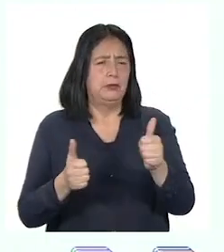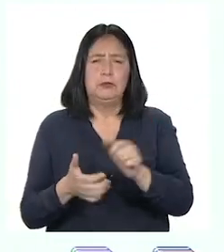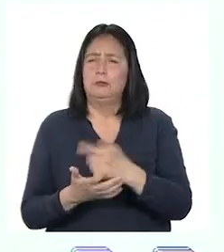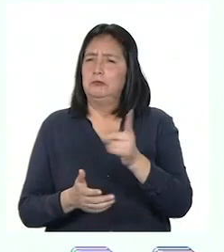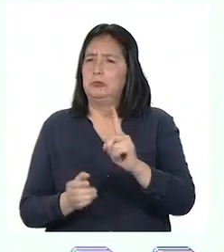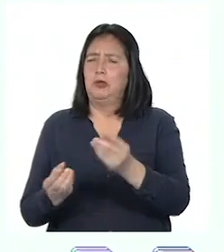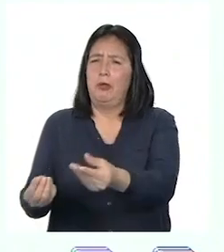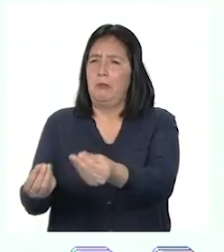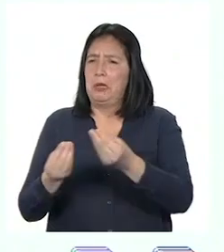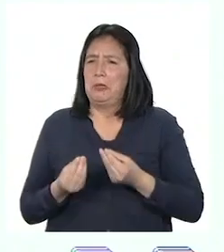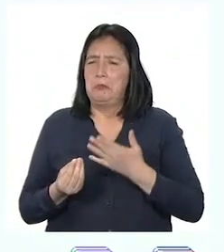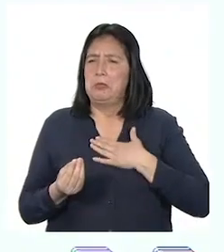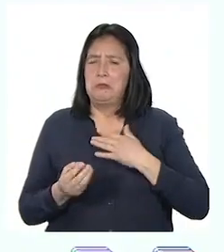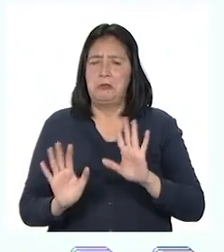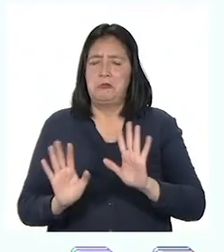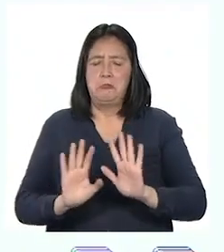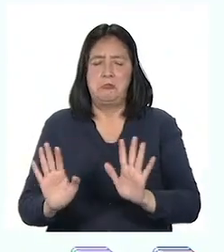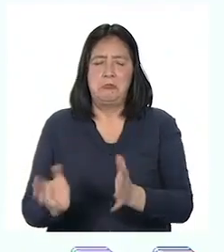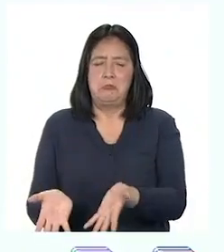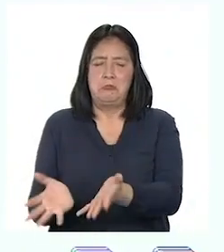no esperan algo para sí mismos.